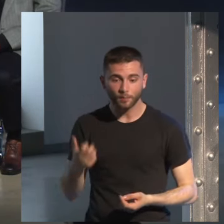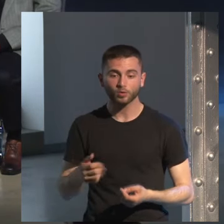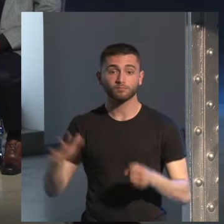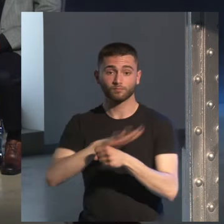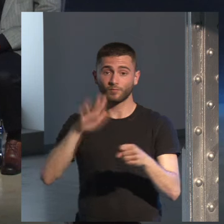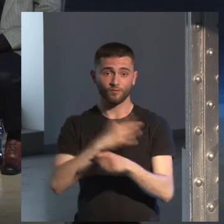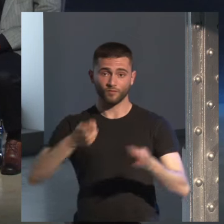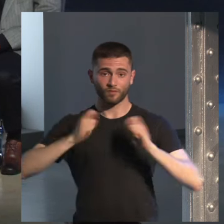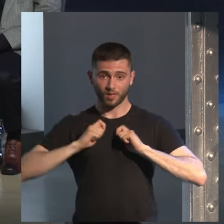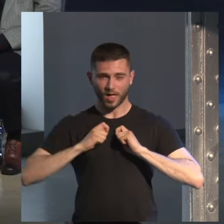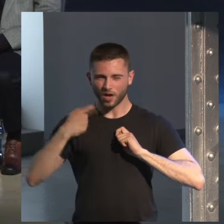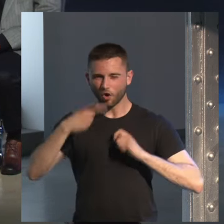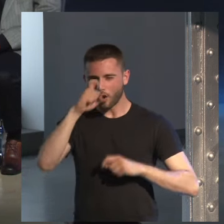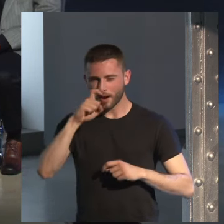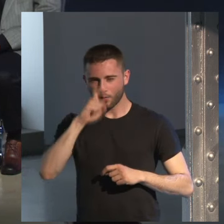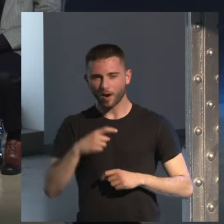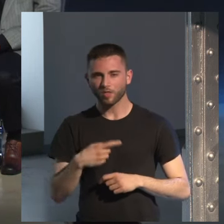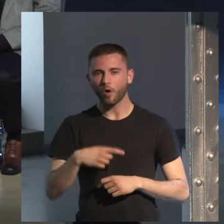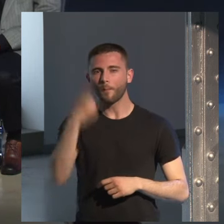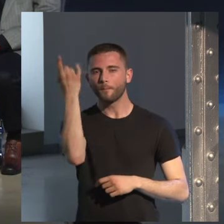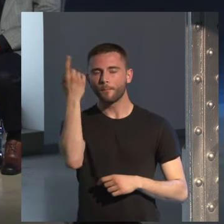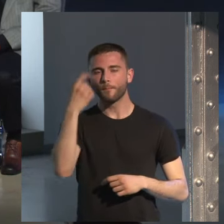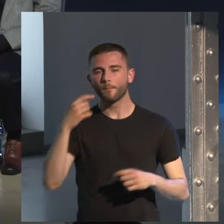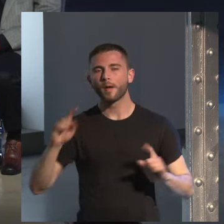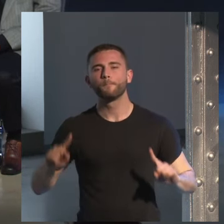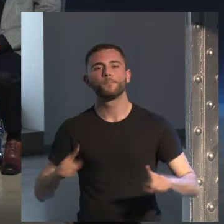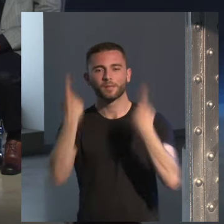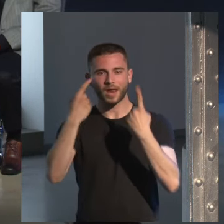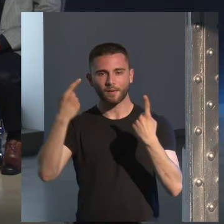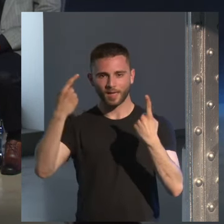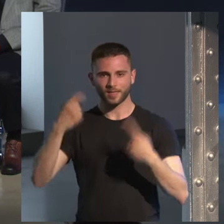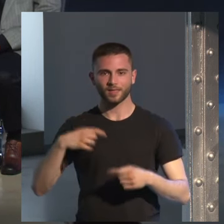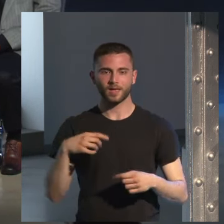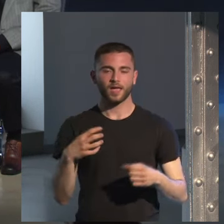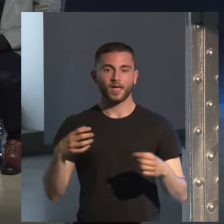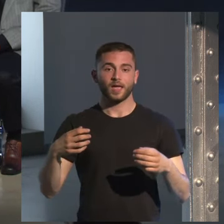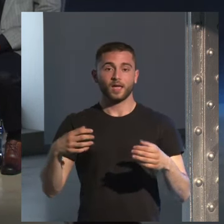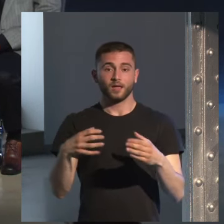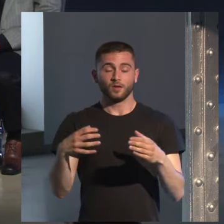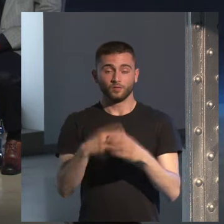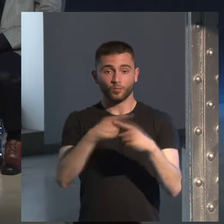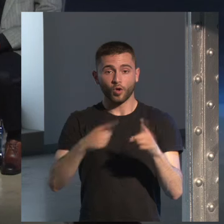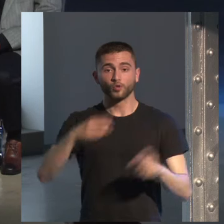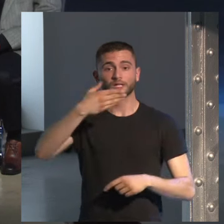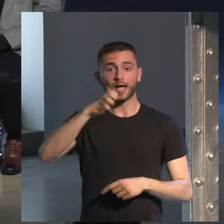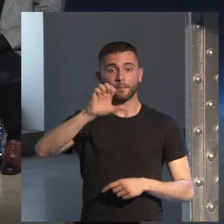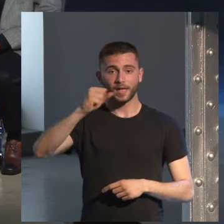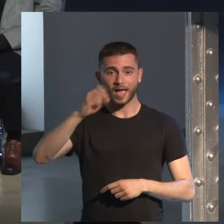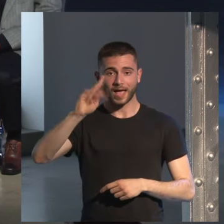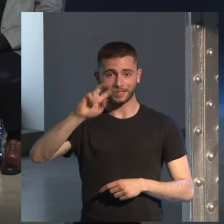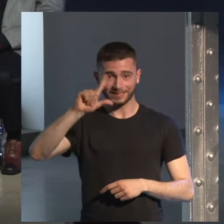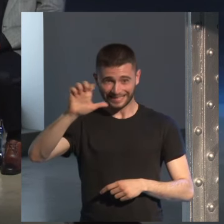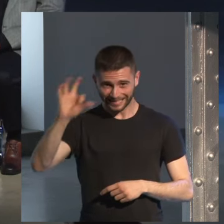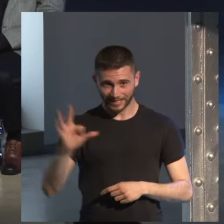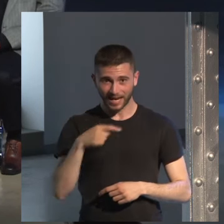recuerdo la primera vez que oía los Beatles la primera vez que oía los Beatles era en una era